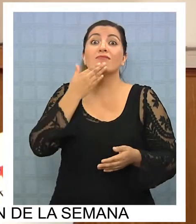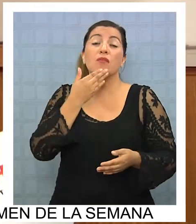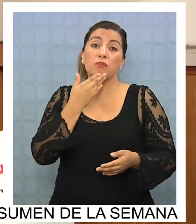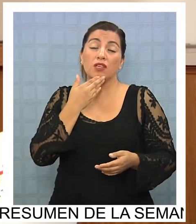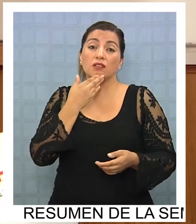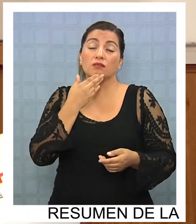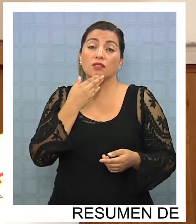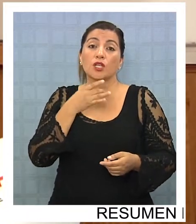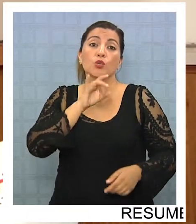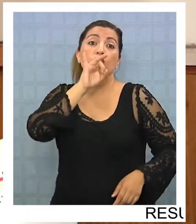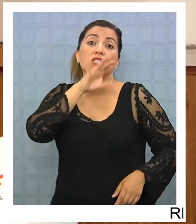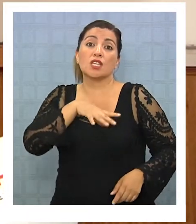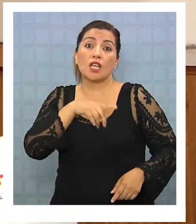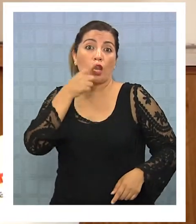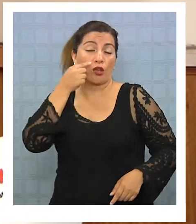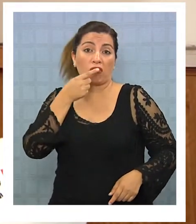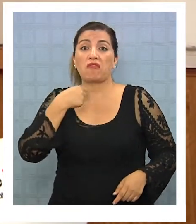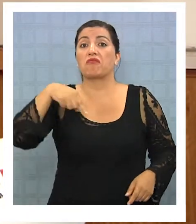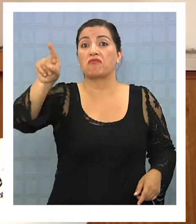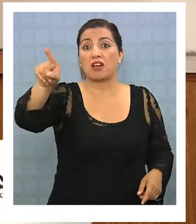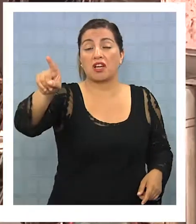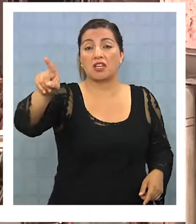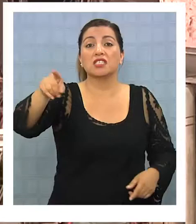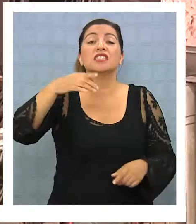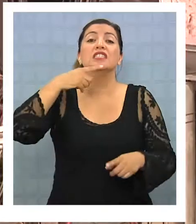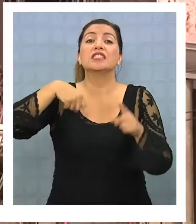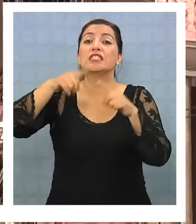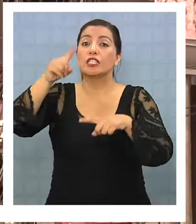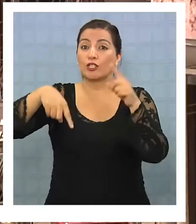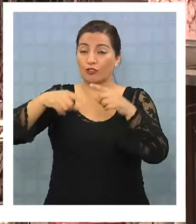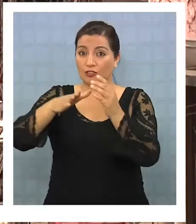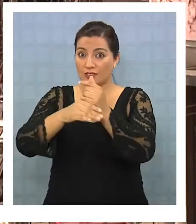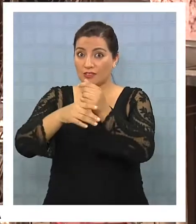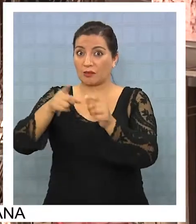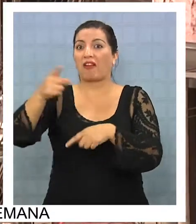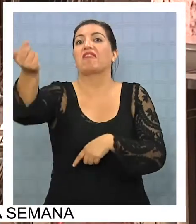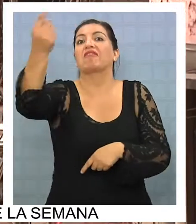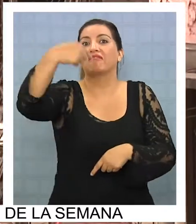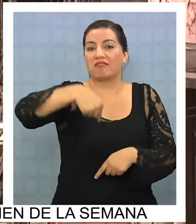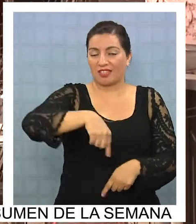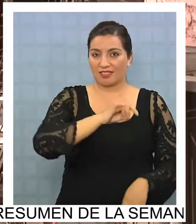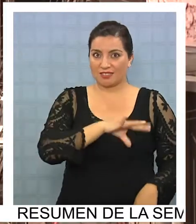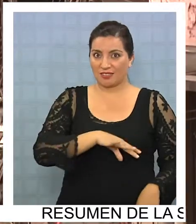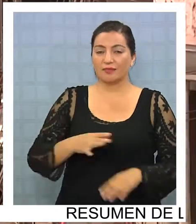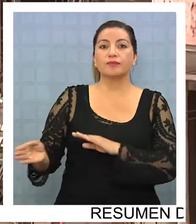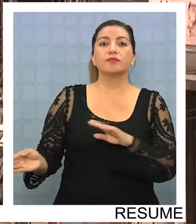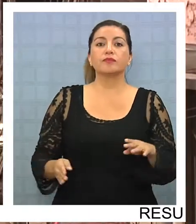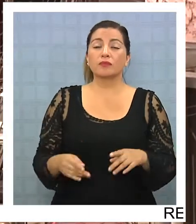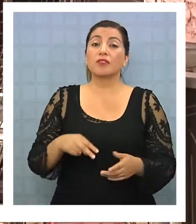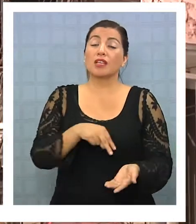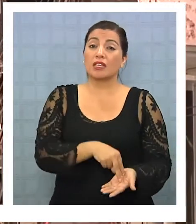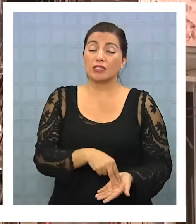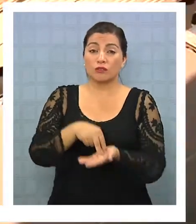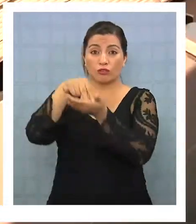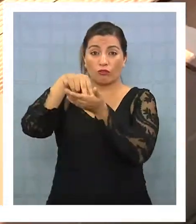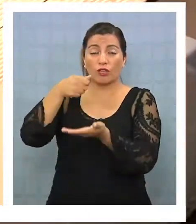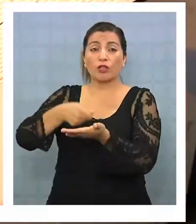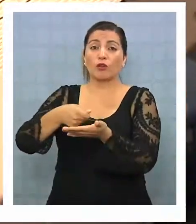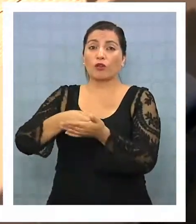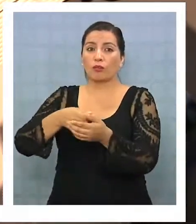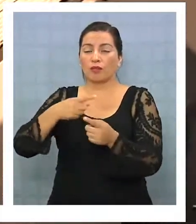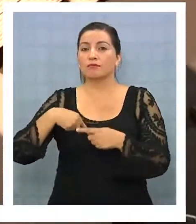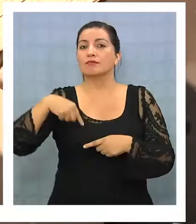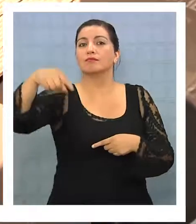contrabando. Entonces, no mezclemos las cosas. Otros afectados por el contrabando de mercaderías desde Sofri a Bolivia son los